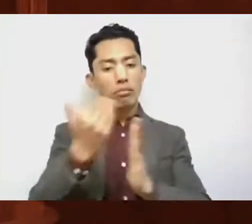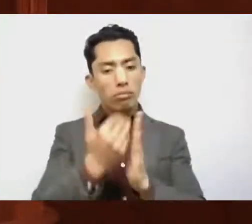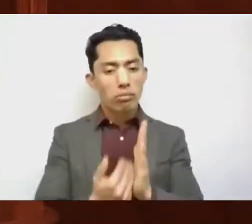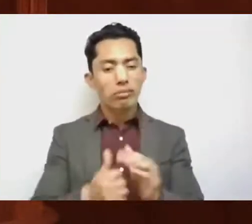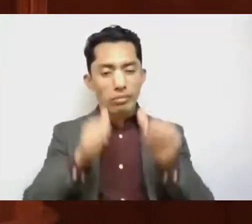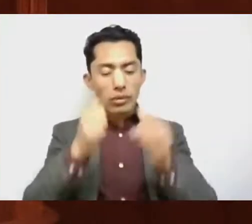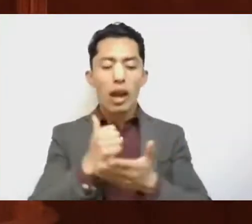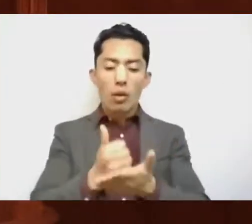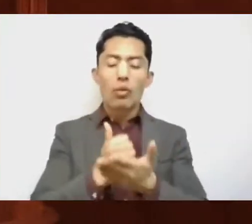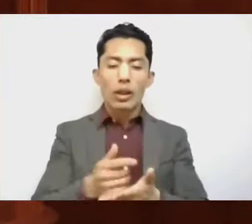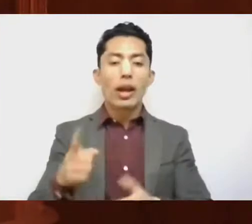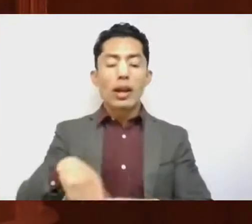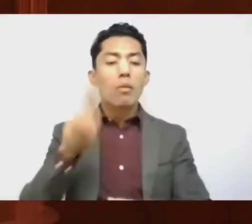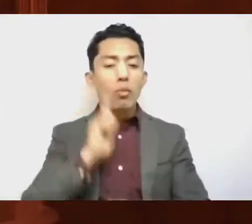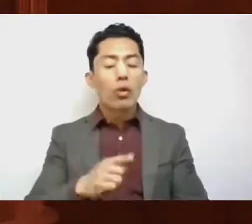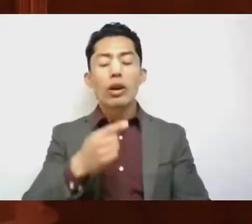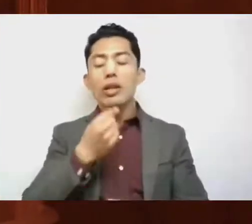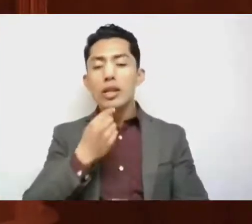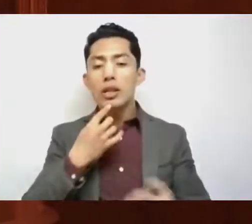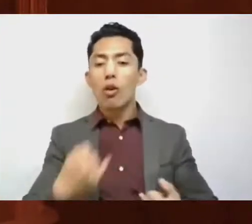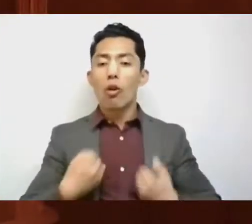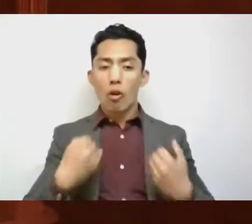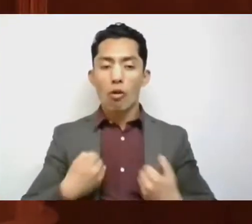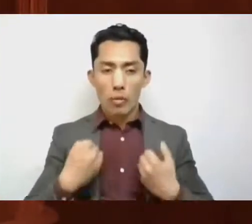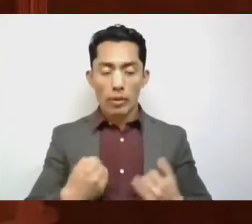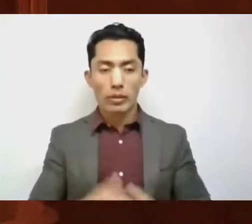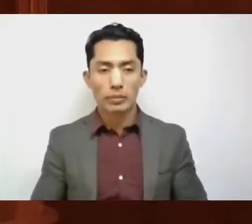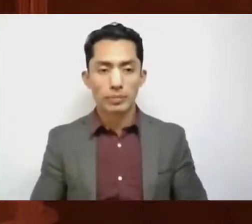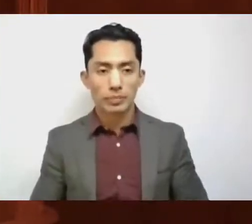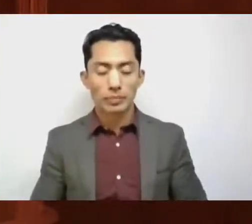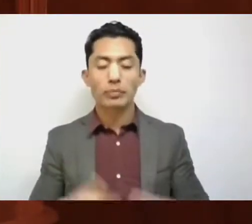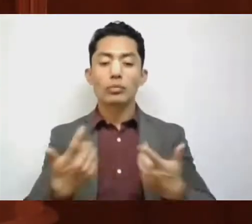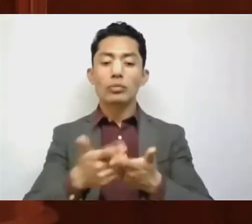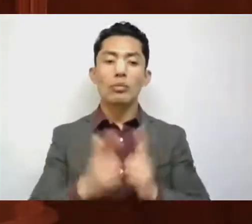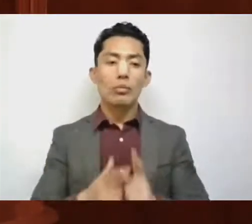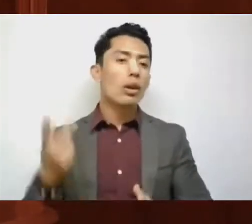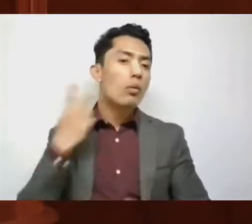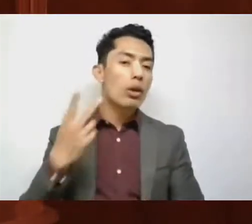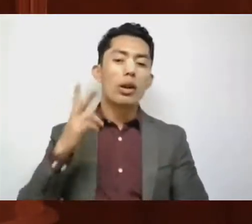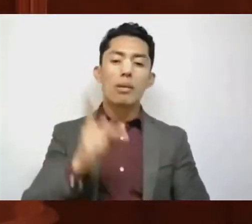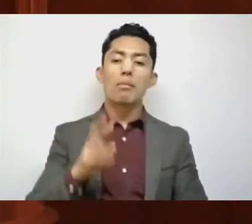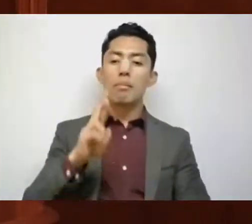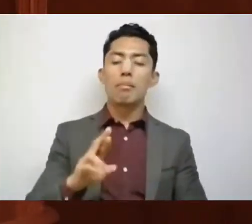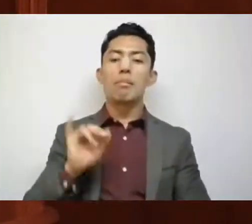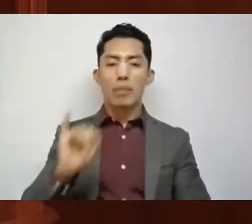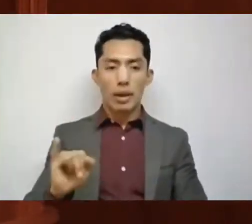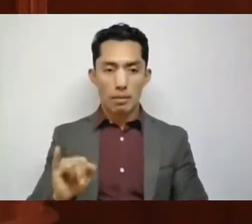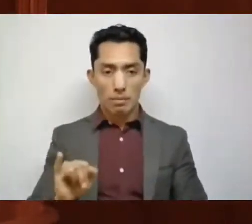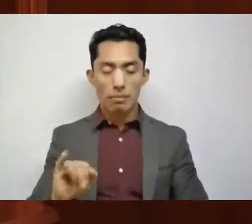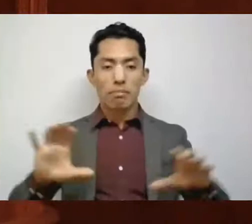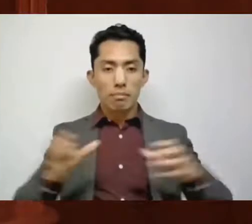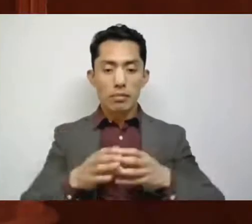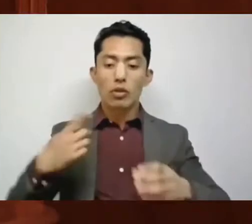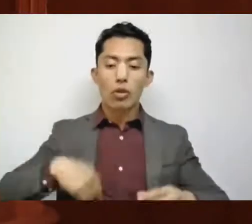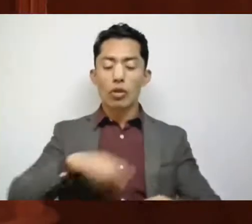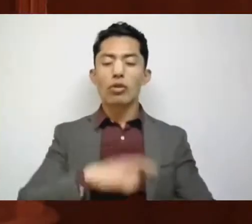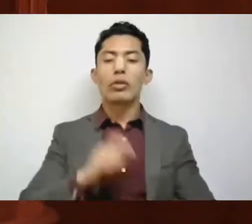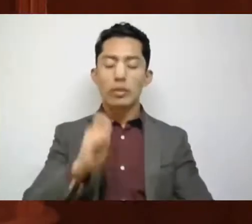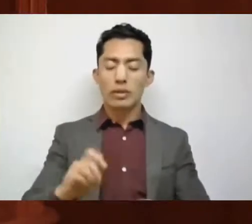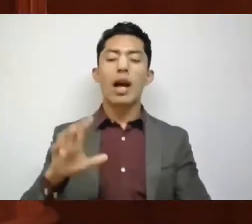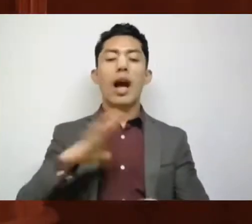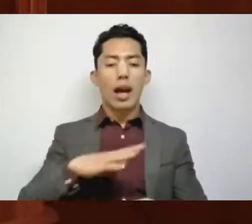a las mujeres, las niñas y a las adolescentes. Desde el Grupo Parlamentario del Partido Revolucionario Institucional reafirmamos nuestra